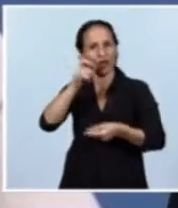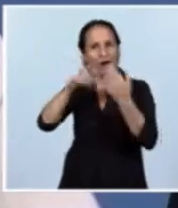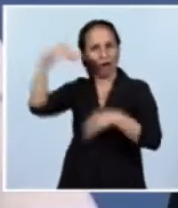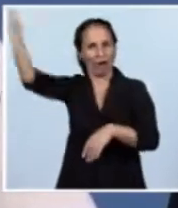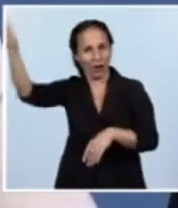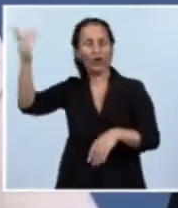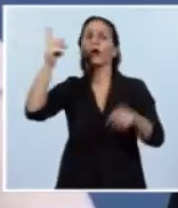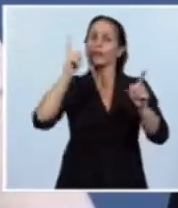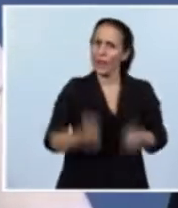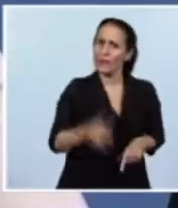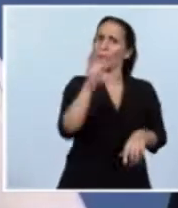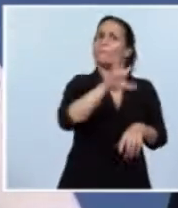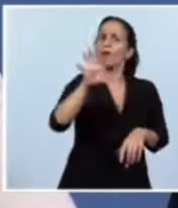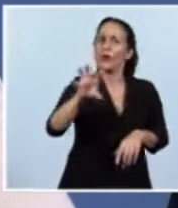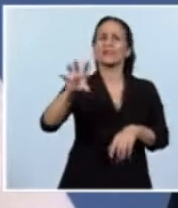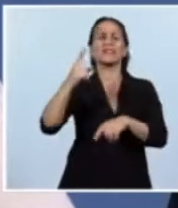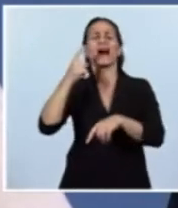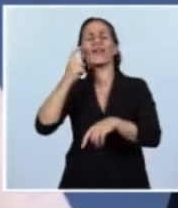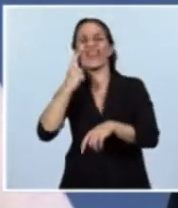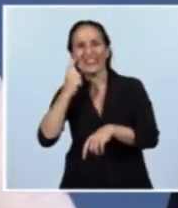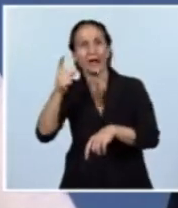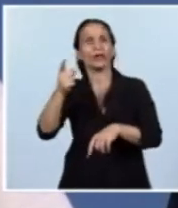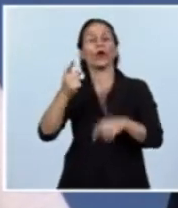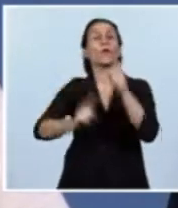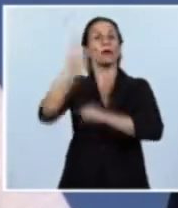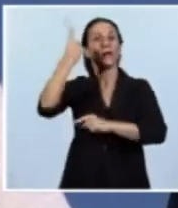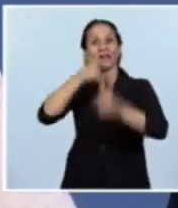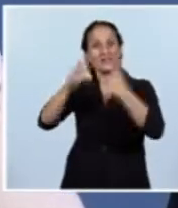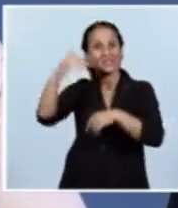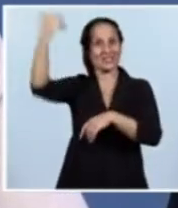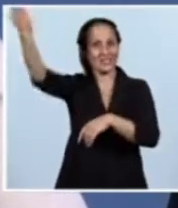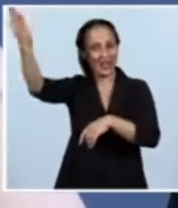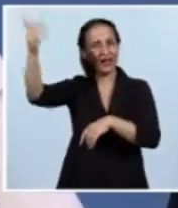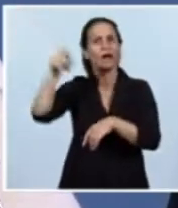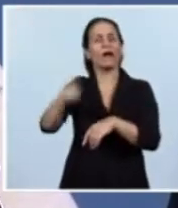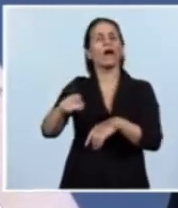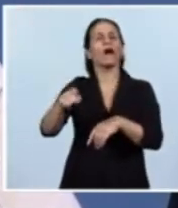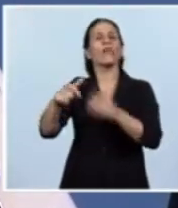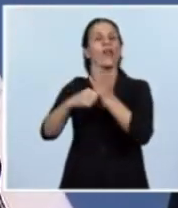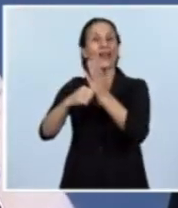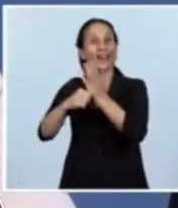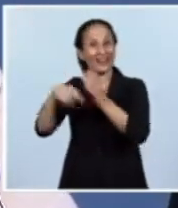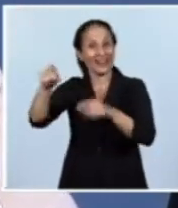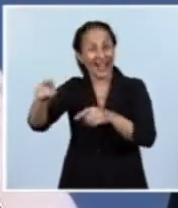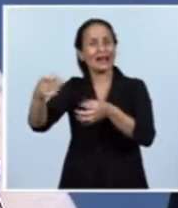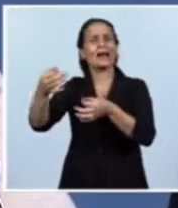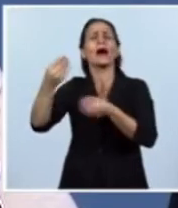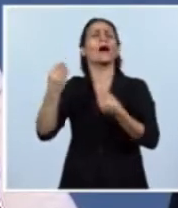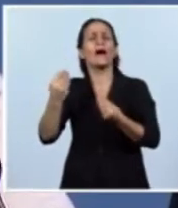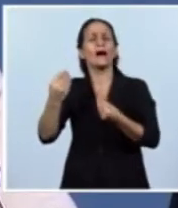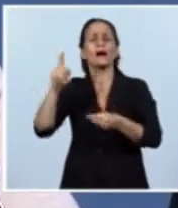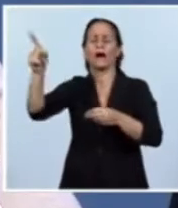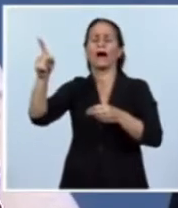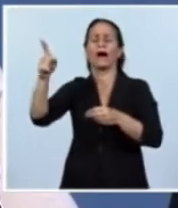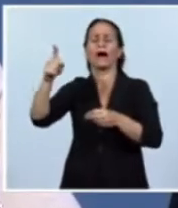exportación de la provincia de Entre Ríos de carnes posteadas a la República Popular